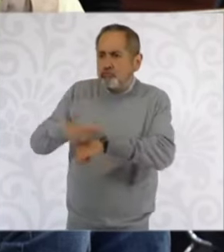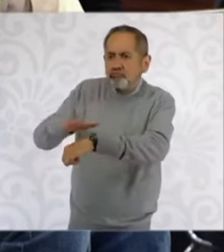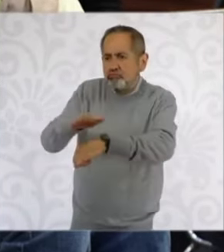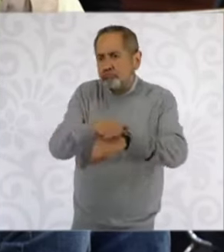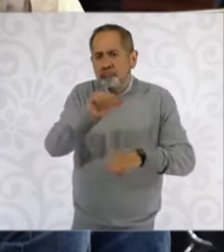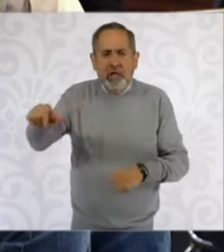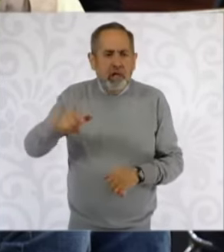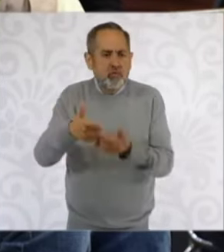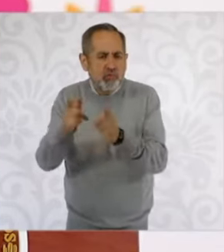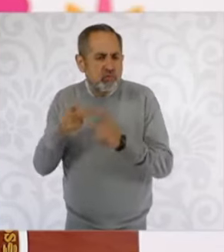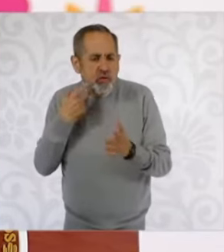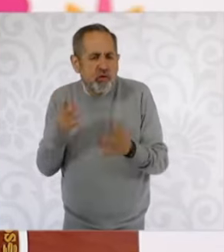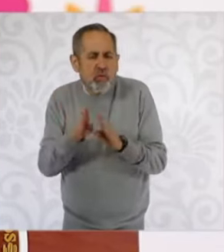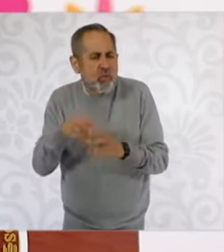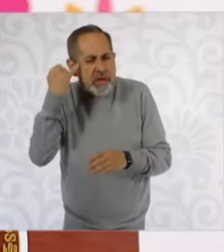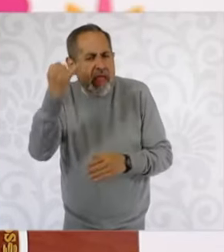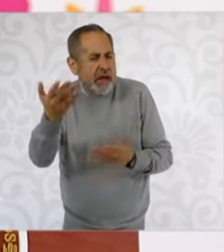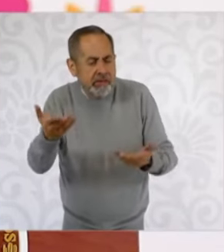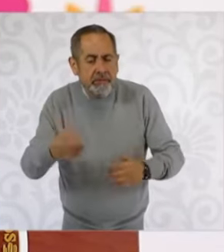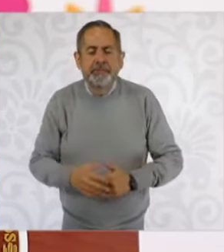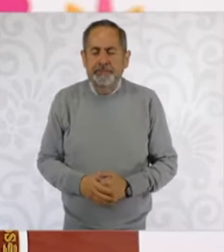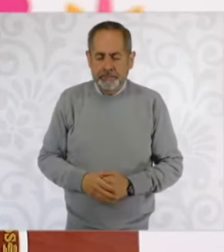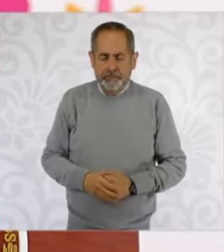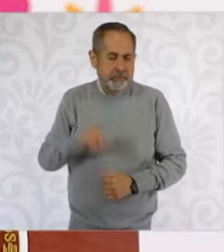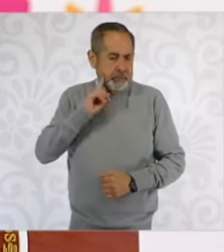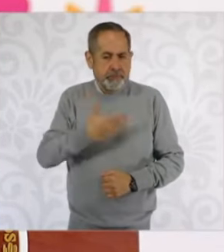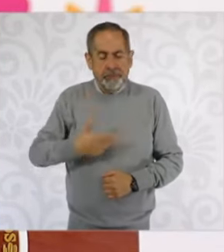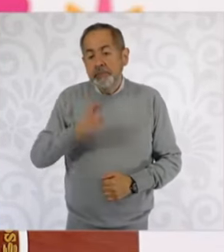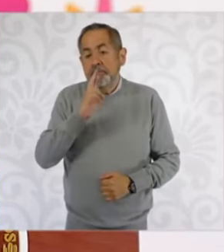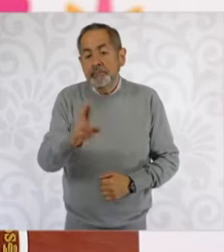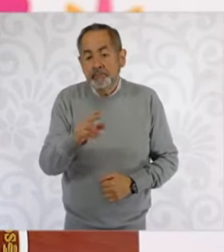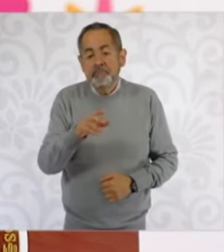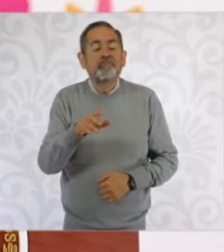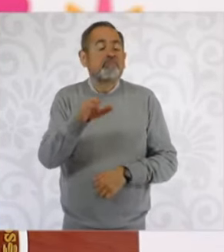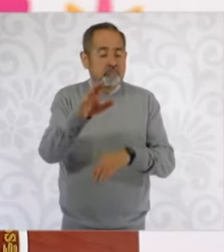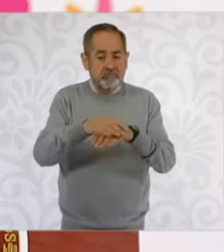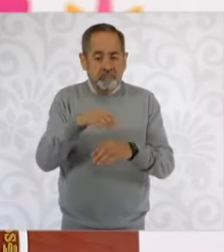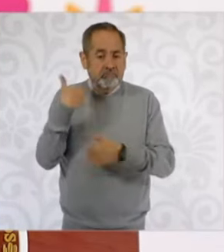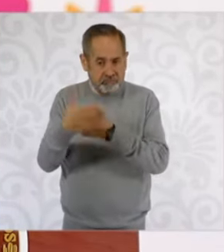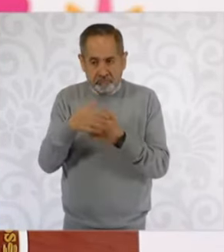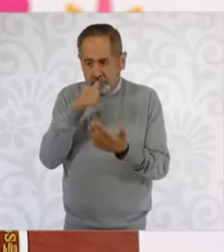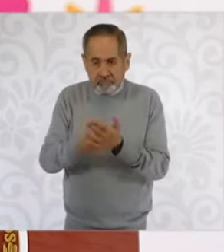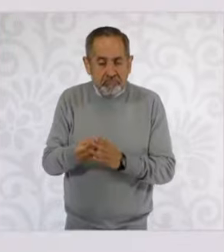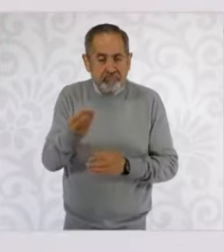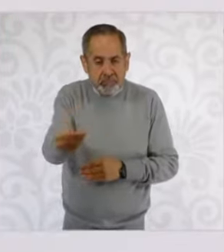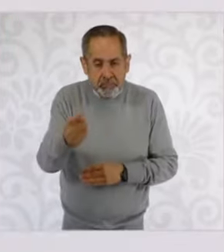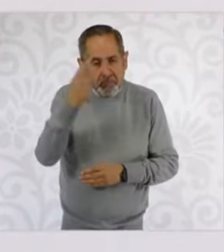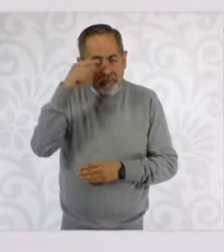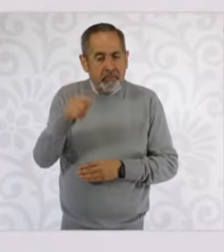políticos. Vamos a enviar la reforma para la no reelección y